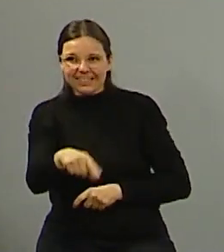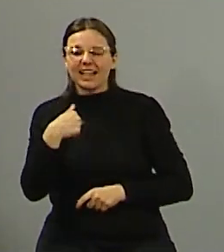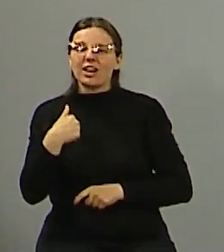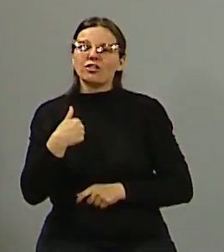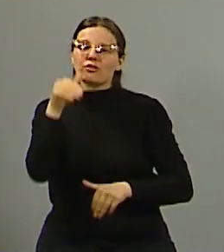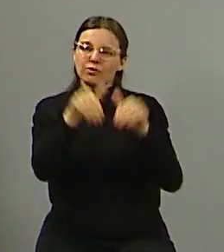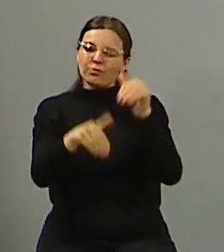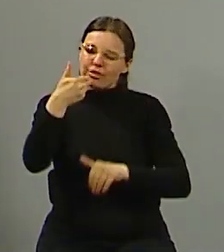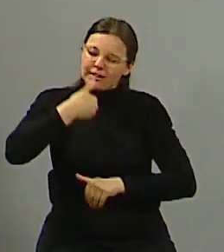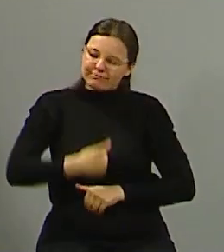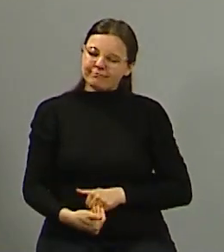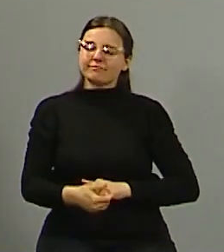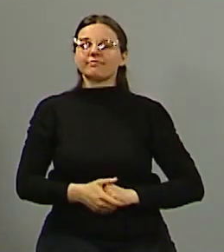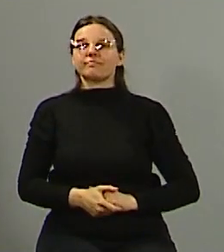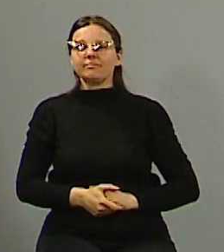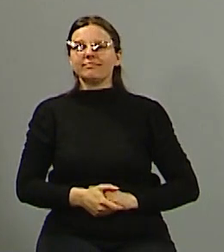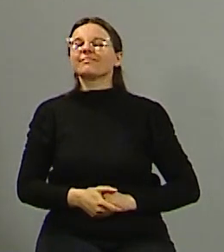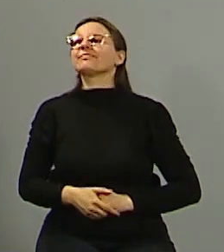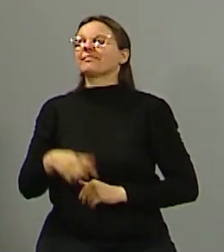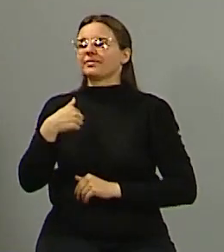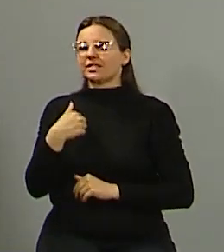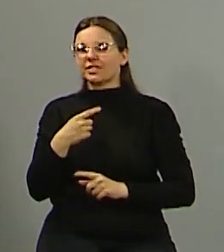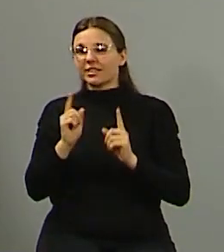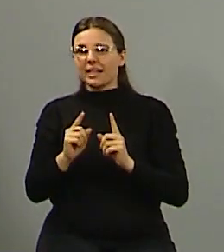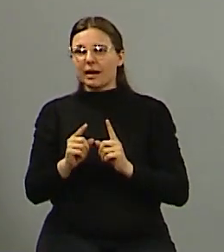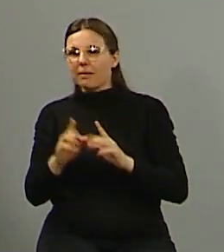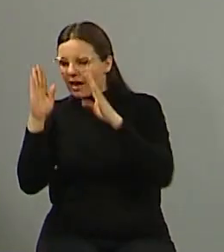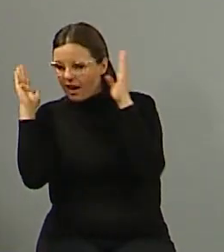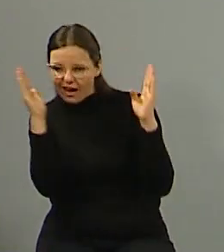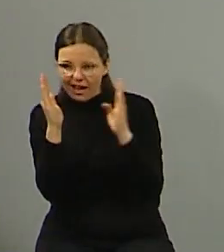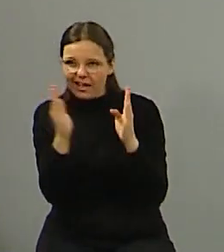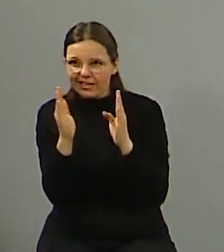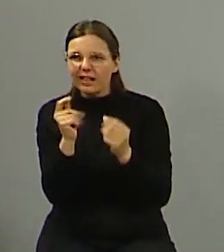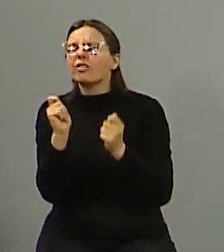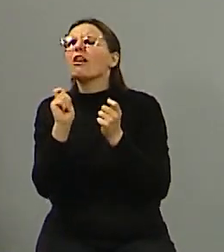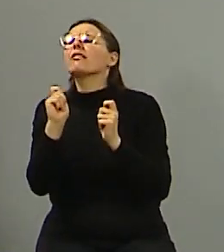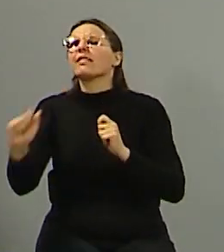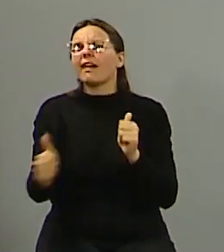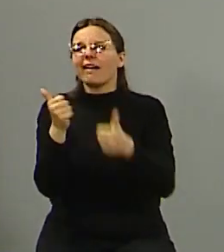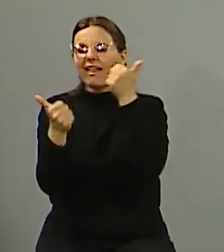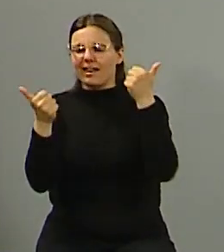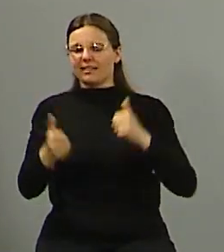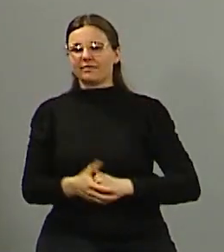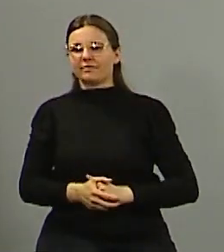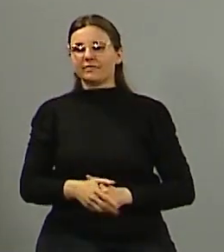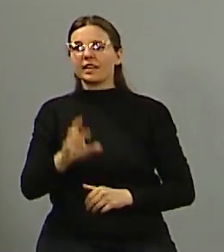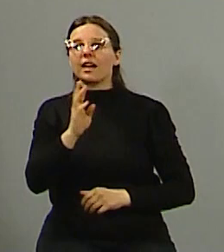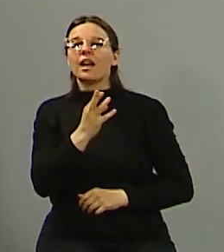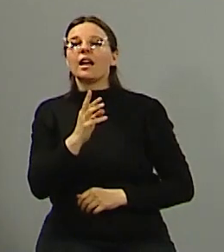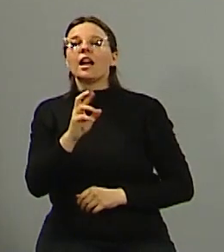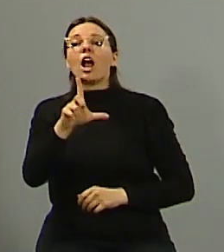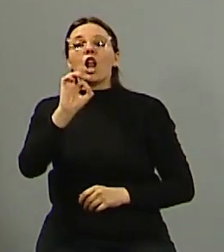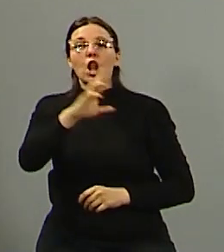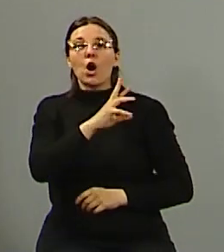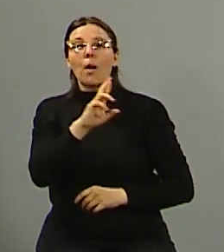puedan acompañar con su voto bueno nosotros estaremos también con mucha expectativa a ver cuál es el resultado muchas gracias nuevamente Francisco Lopresti